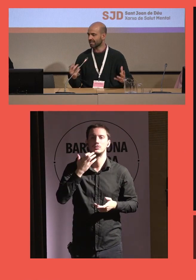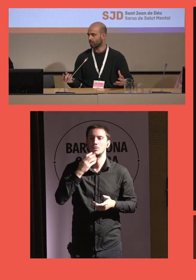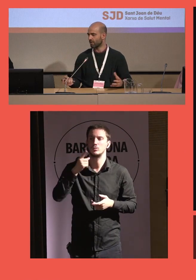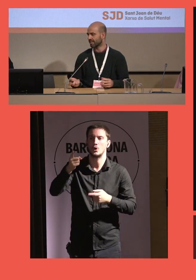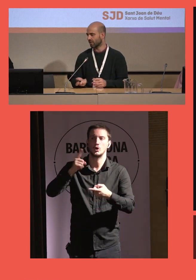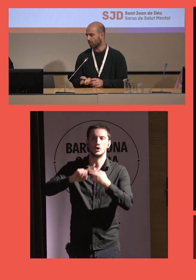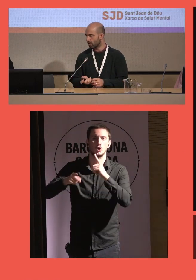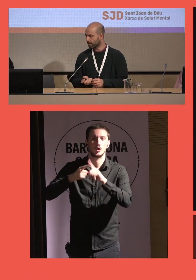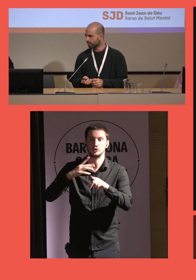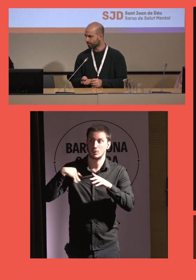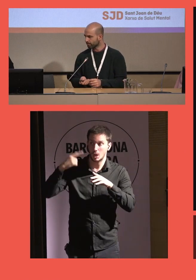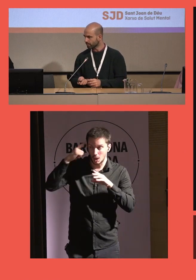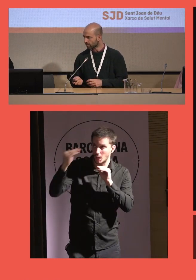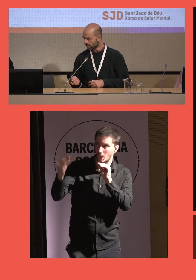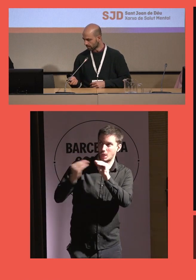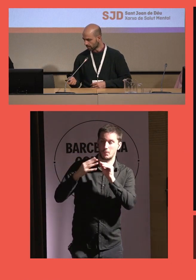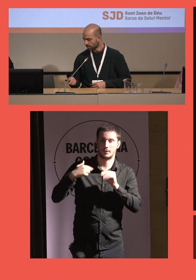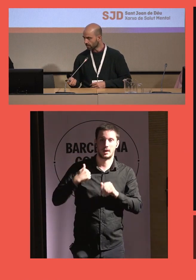cosas que pueden ser en común.